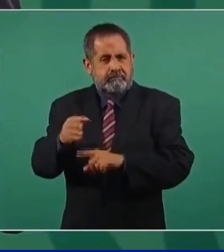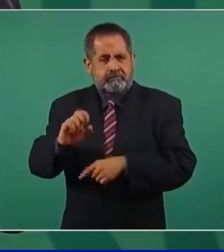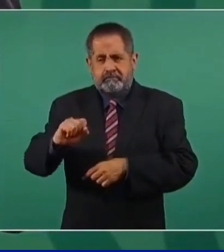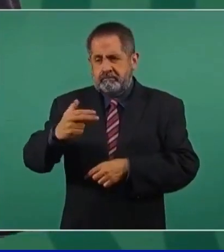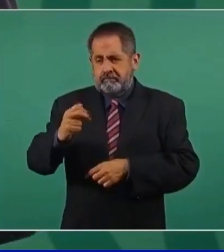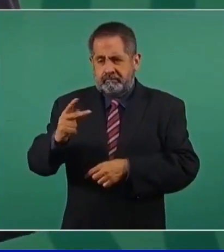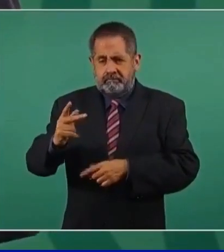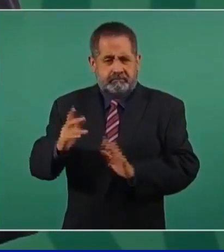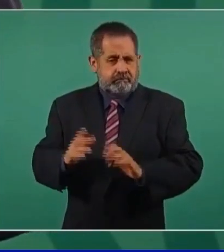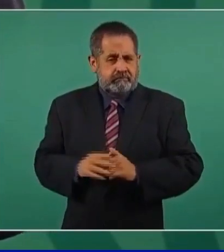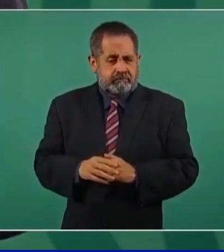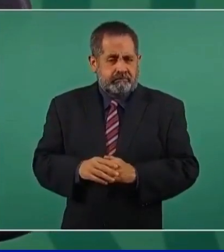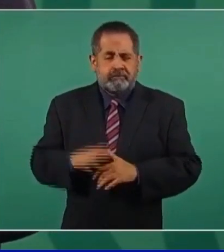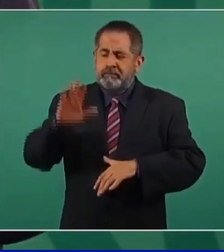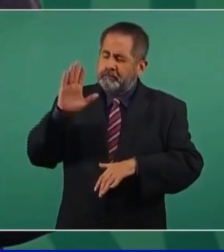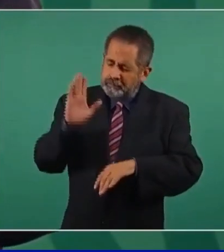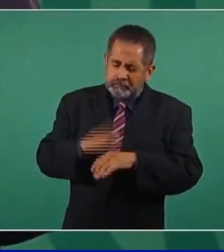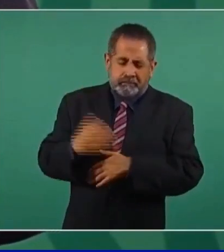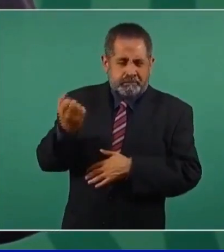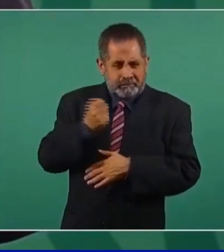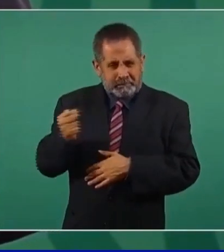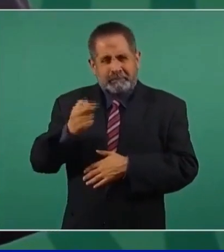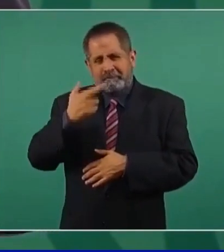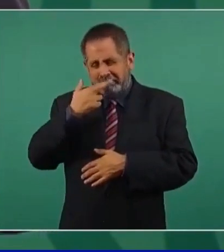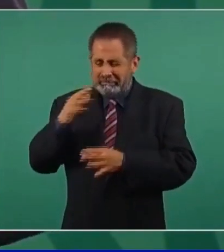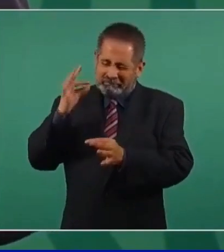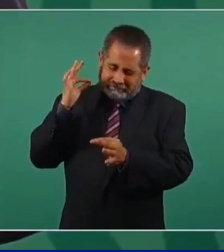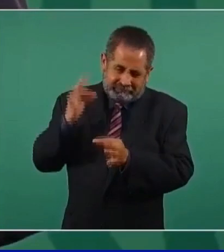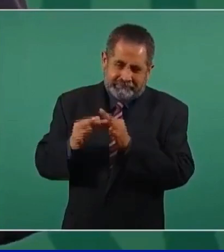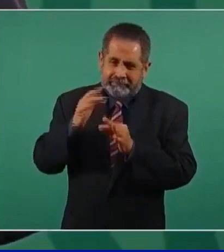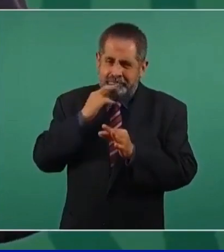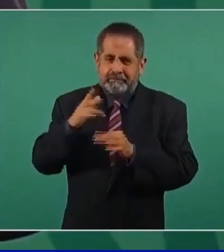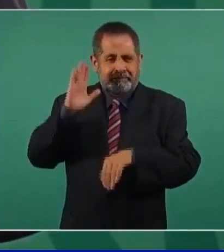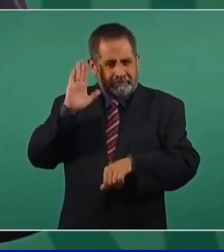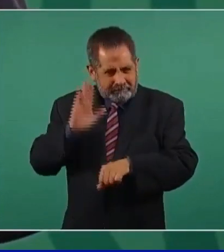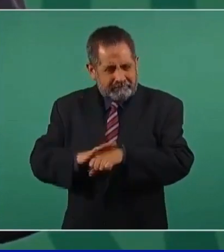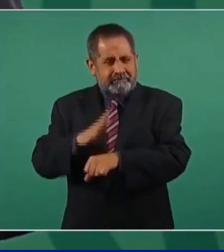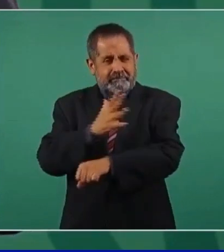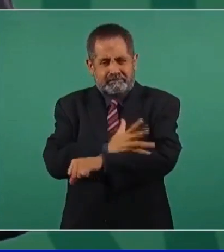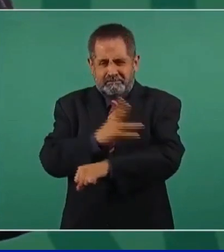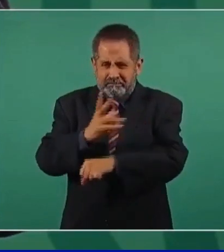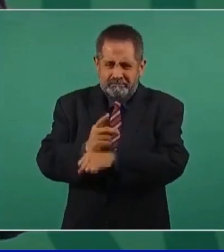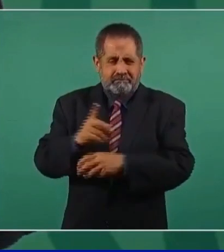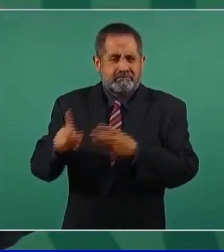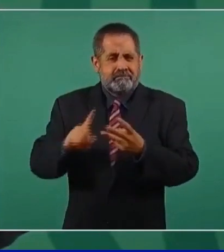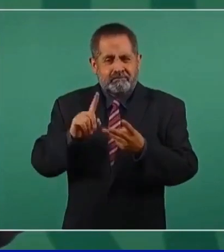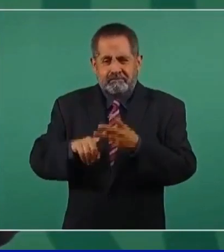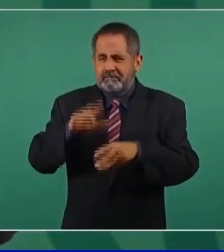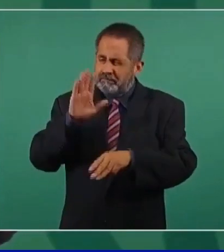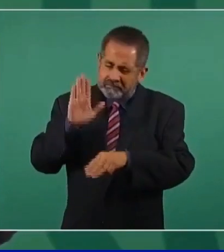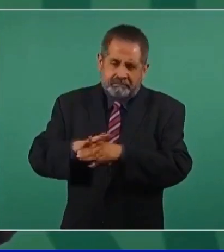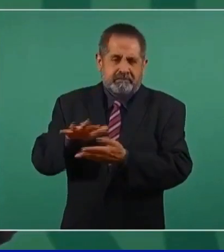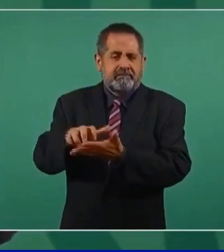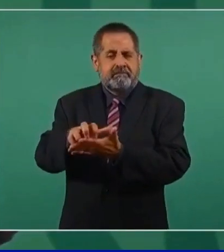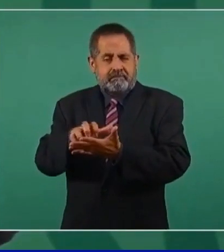más eficiencia, más honestidad, más austeridad.